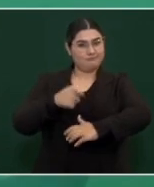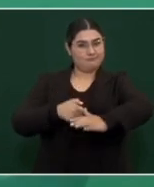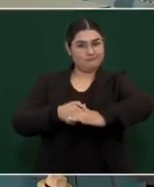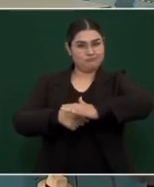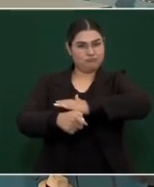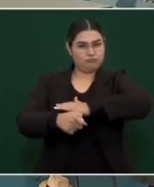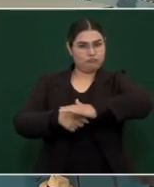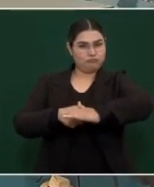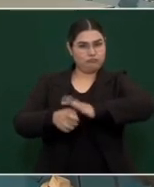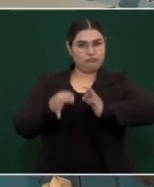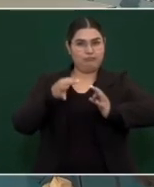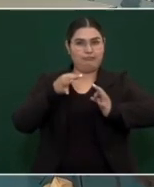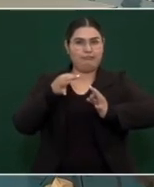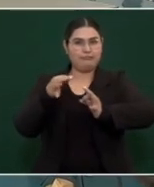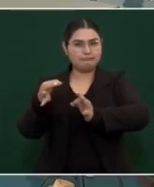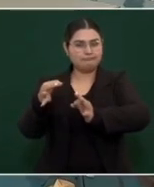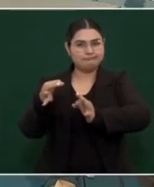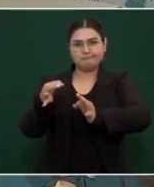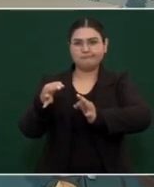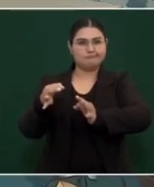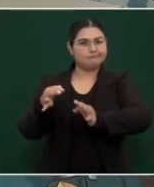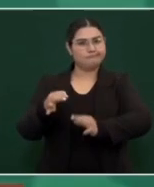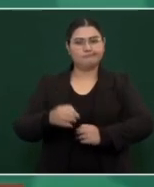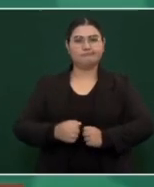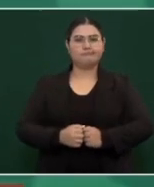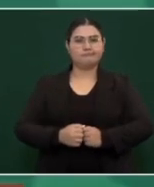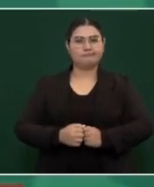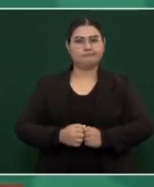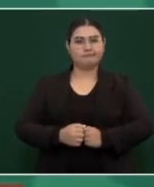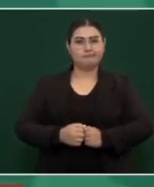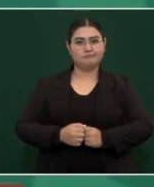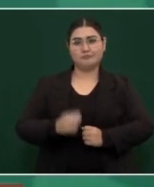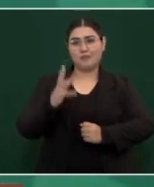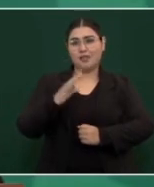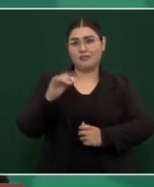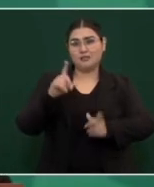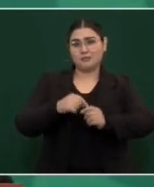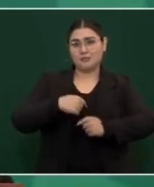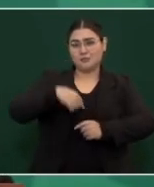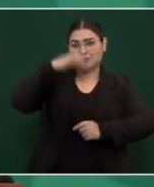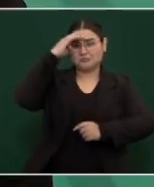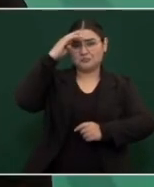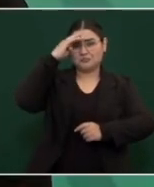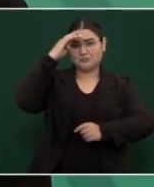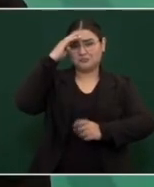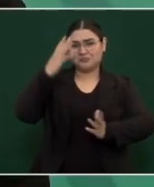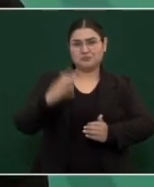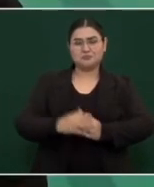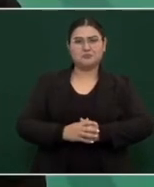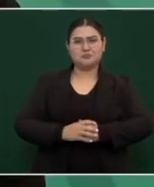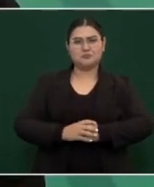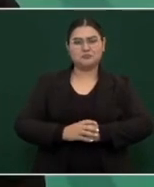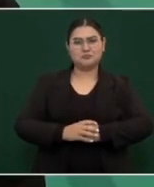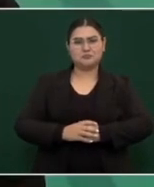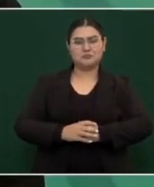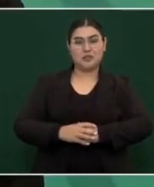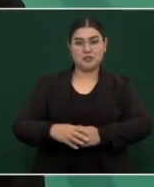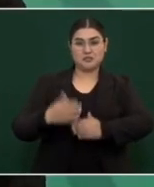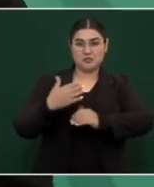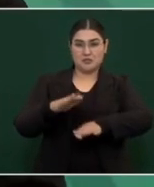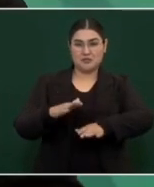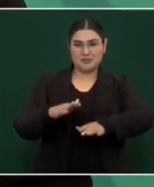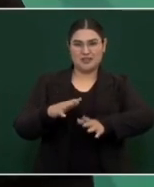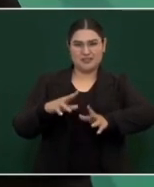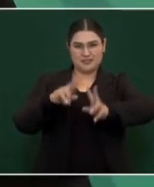eso es lo que yo considero. Acerca de la